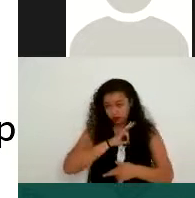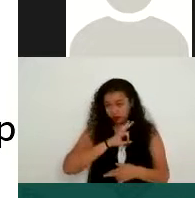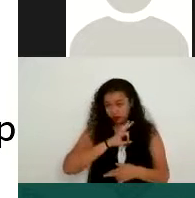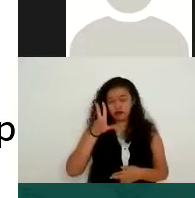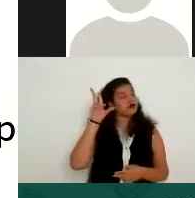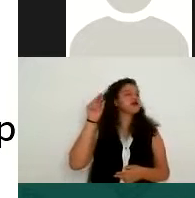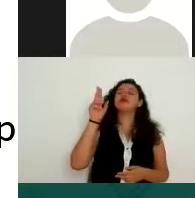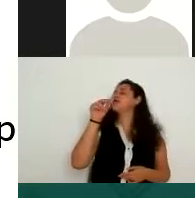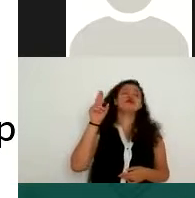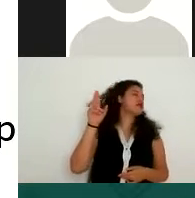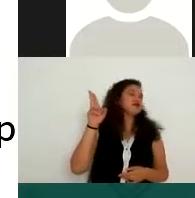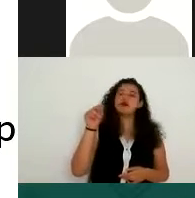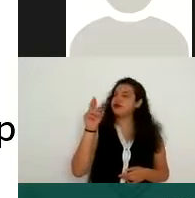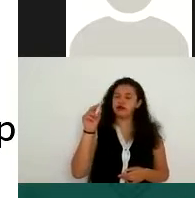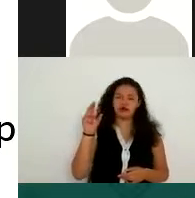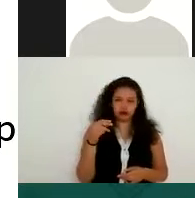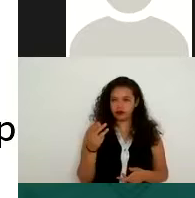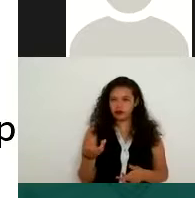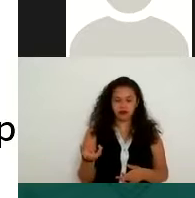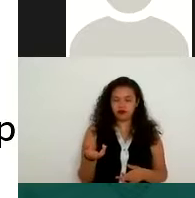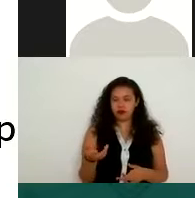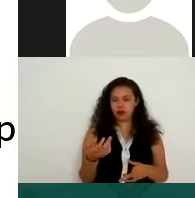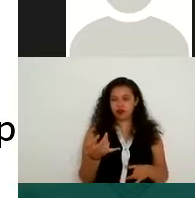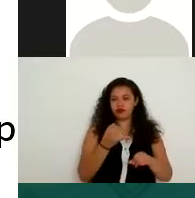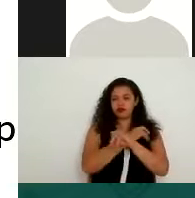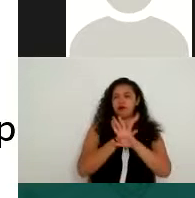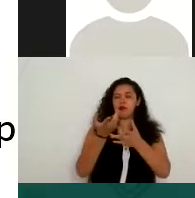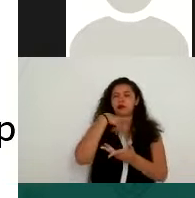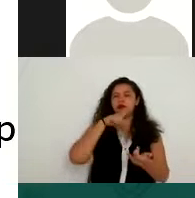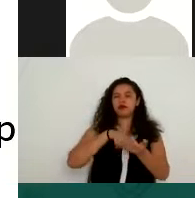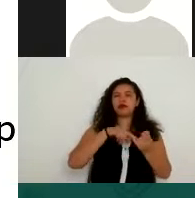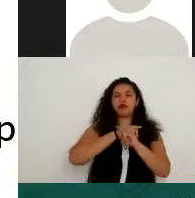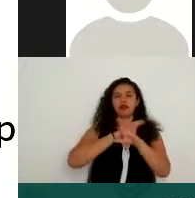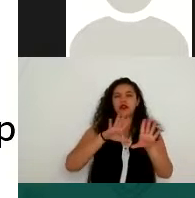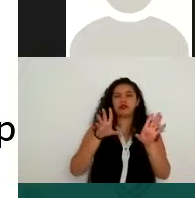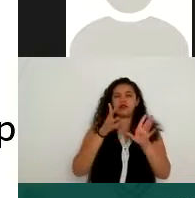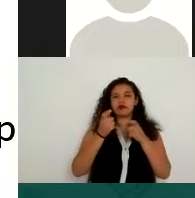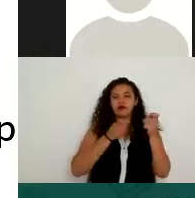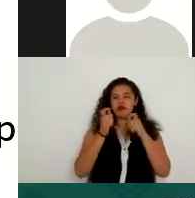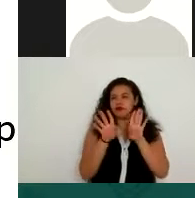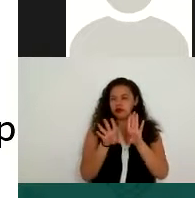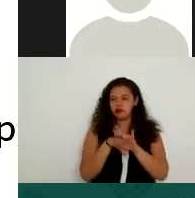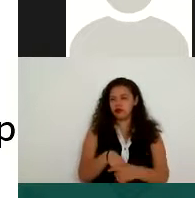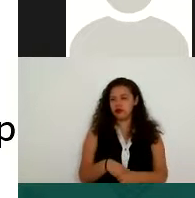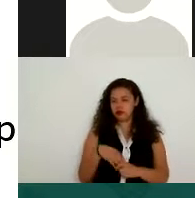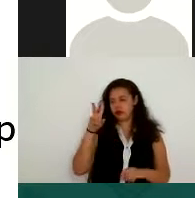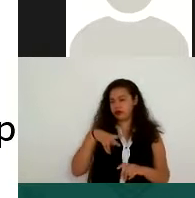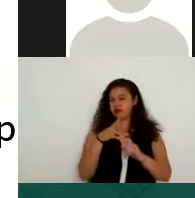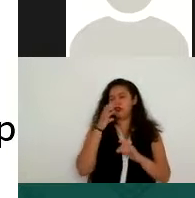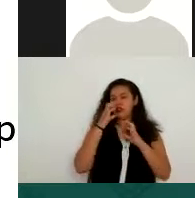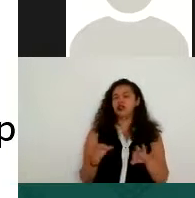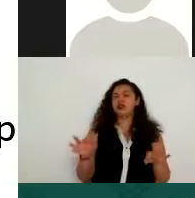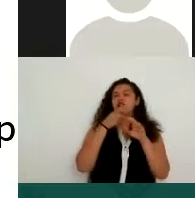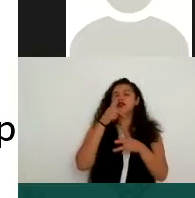qué forma se van a manejar estos datos dentro de una institución. Y es muy importante el comentario que refieres porque